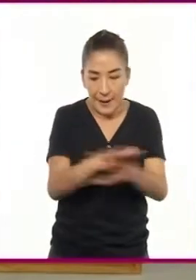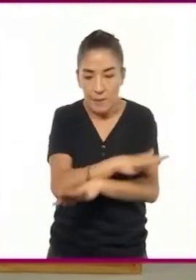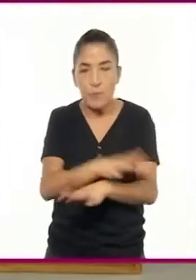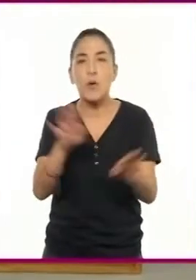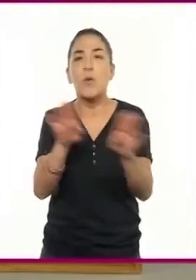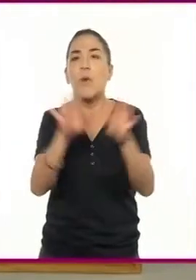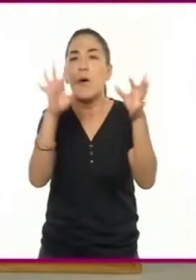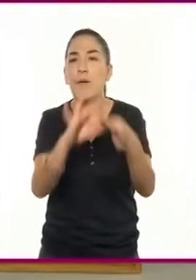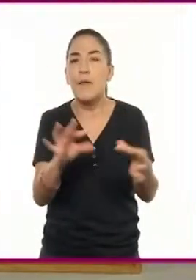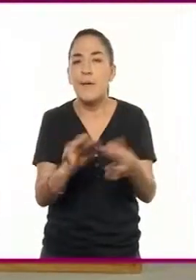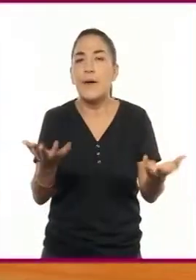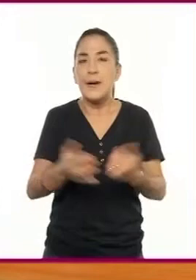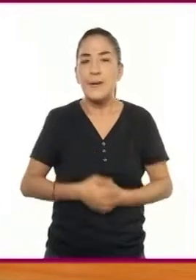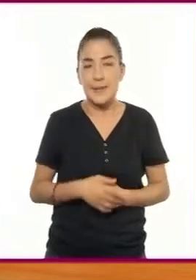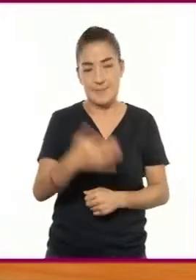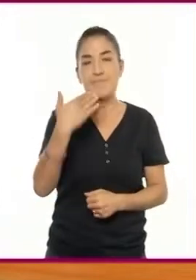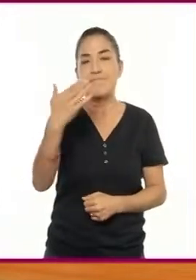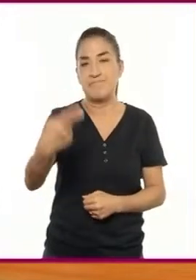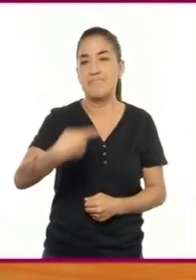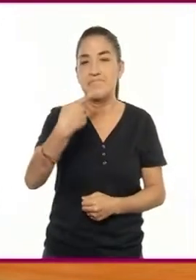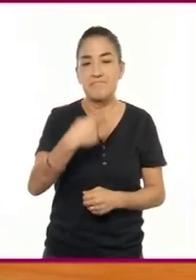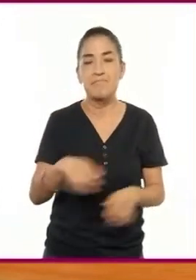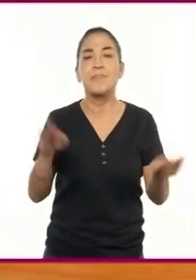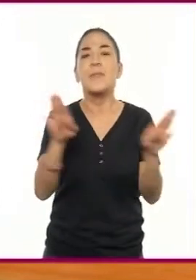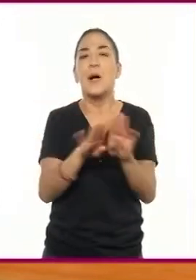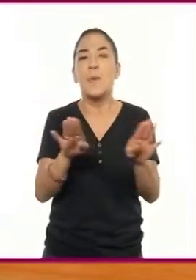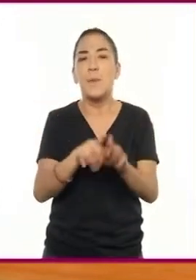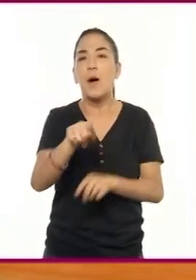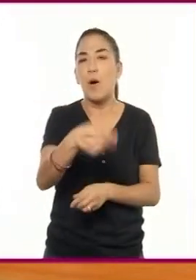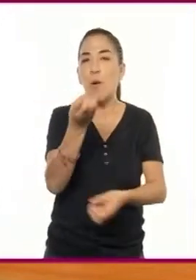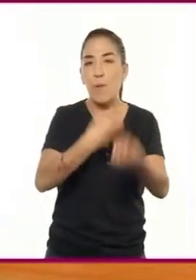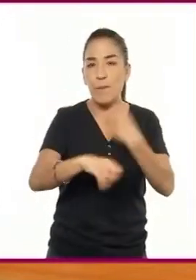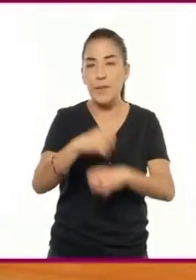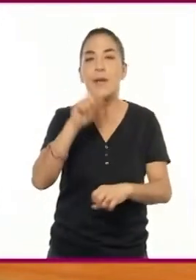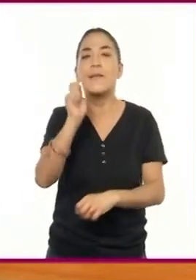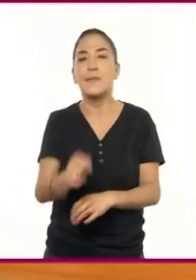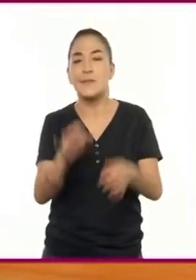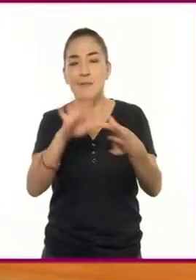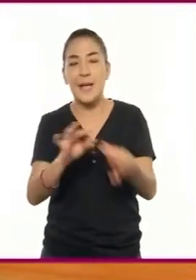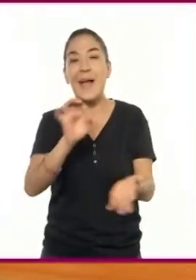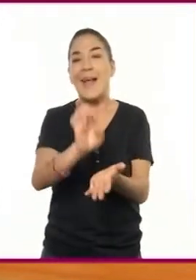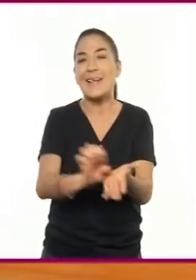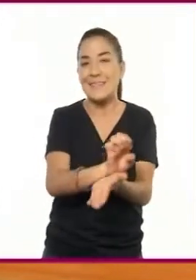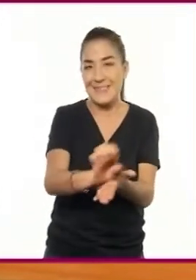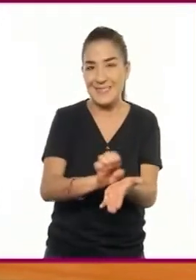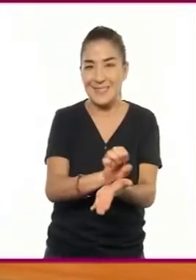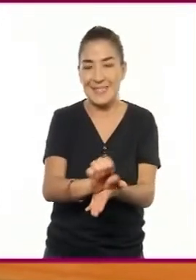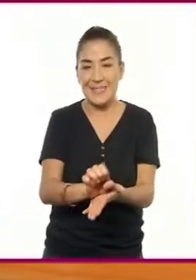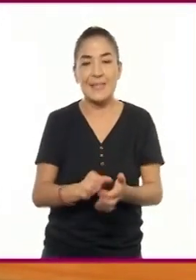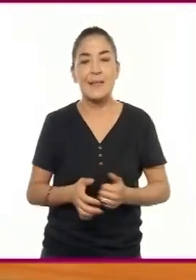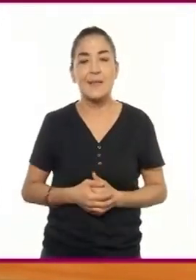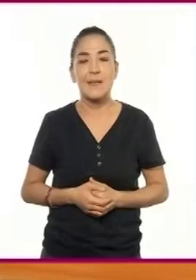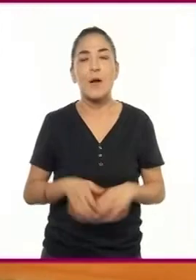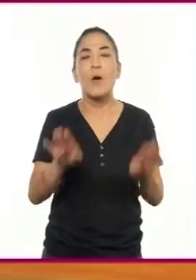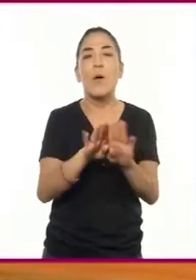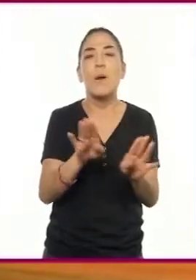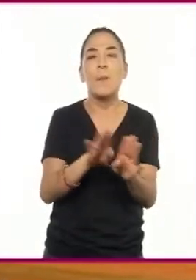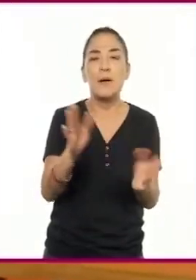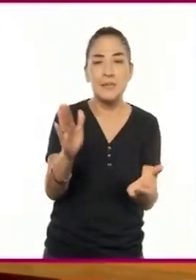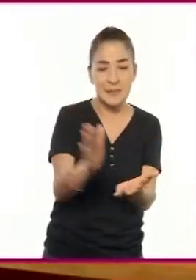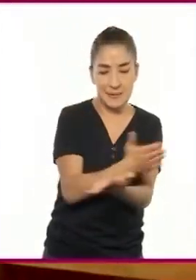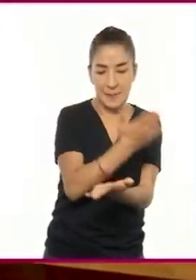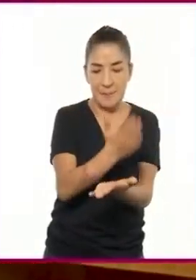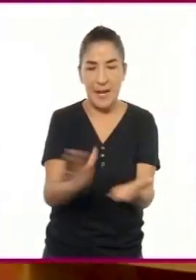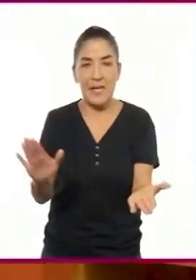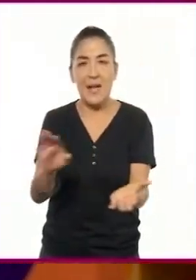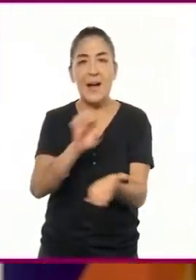Es una excelente pregunta. Comúnmente las obras teatrales se segmentan en escenas. La separación entre una